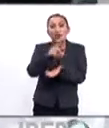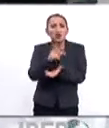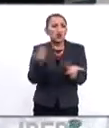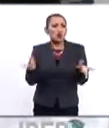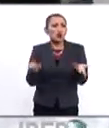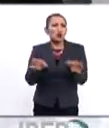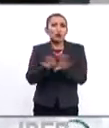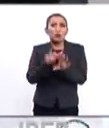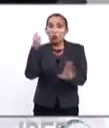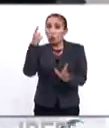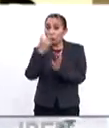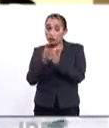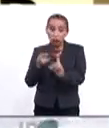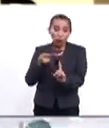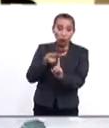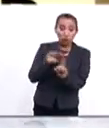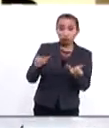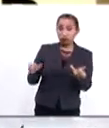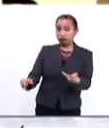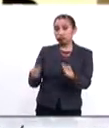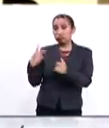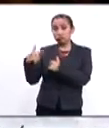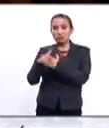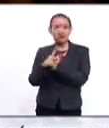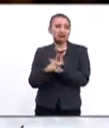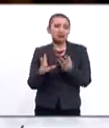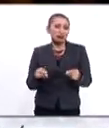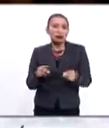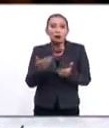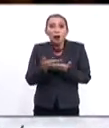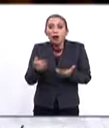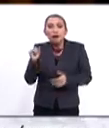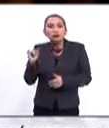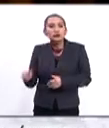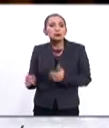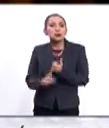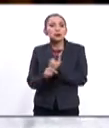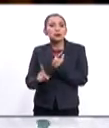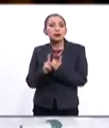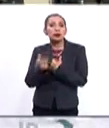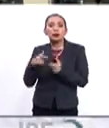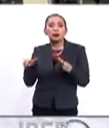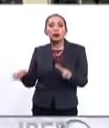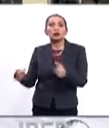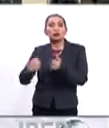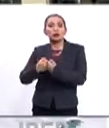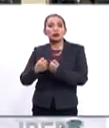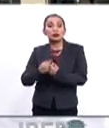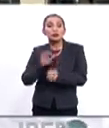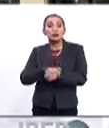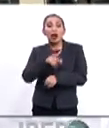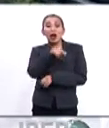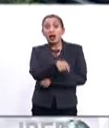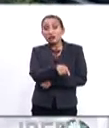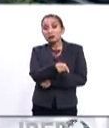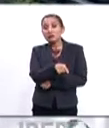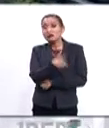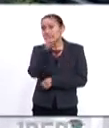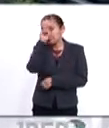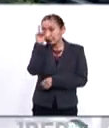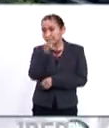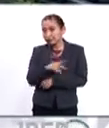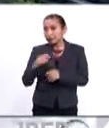tenían como única causa desde luego la seguridad nacional. En este caso sí, y sobre todo motivado por las